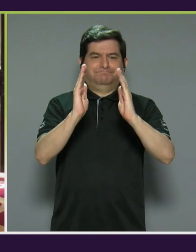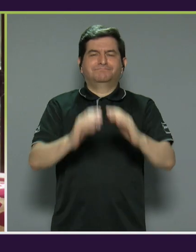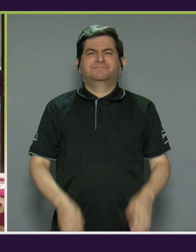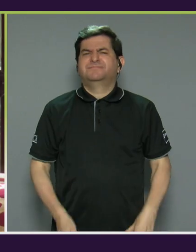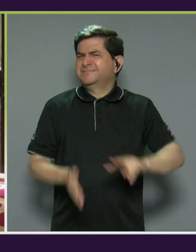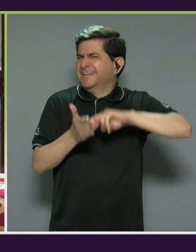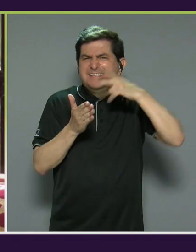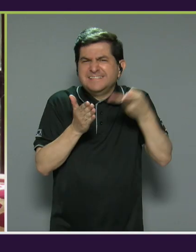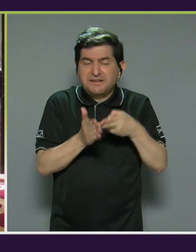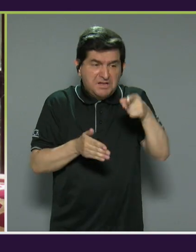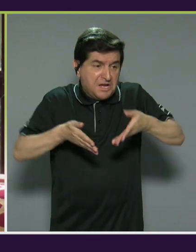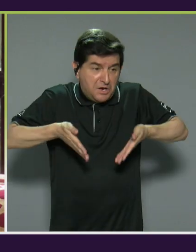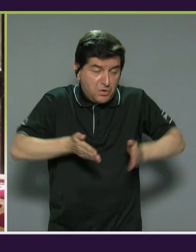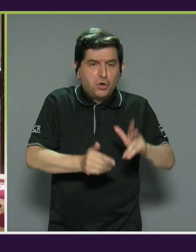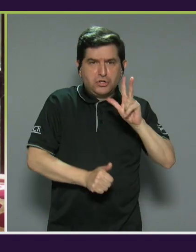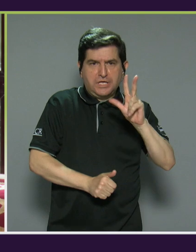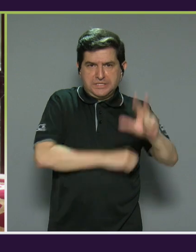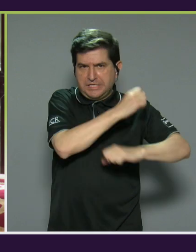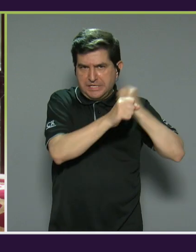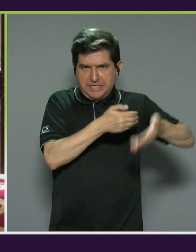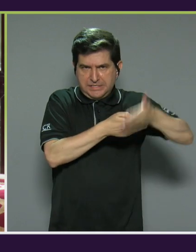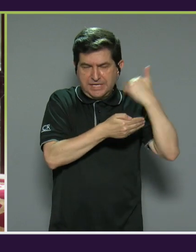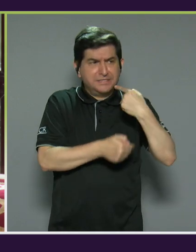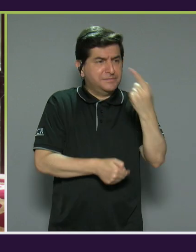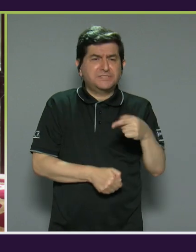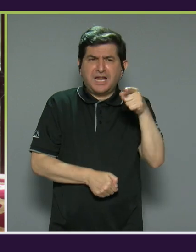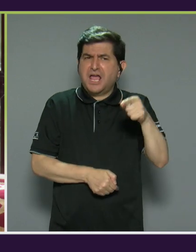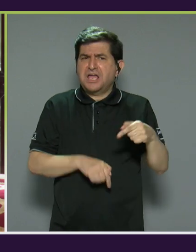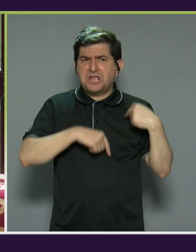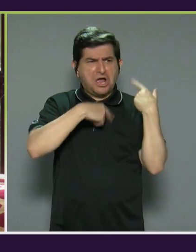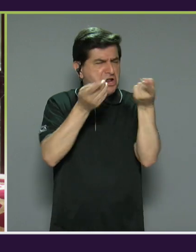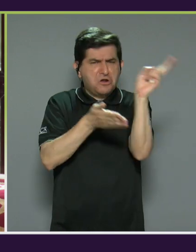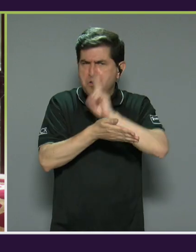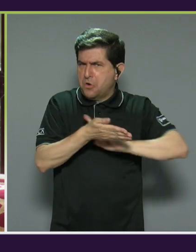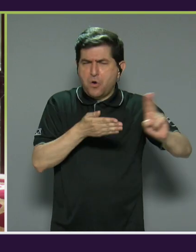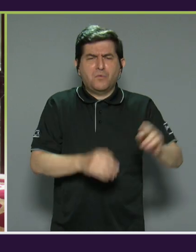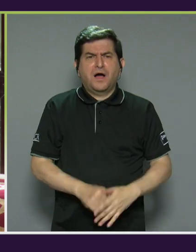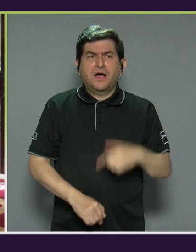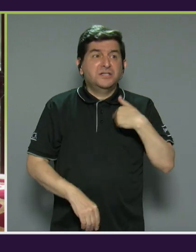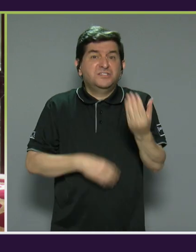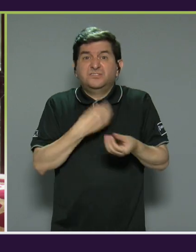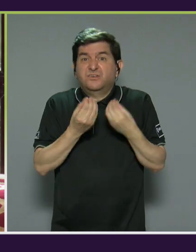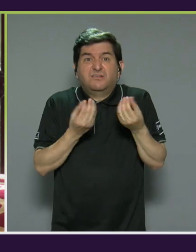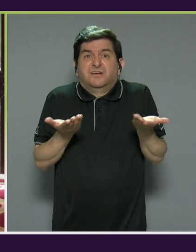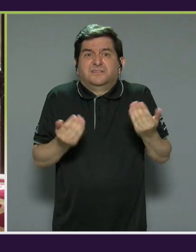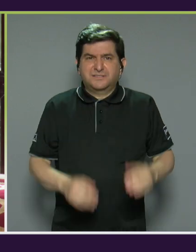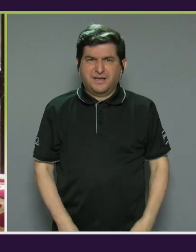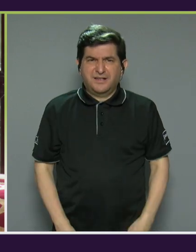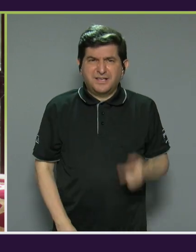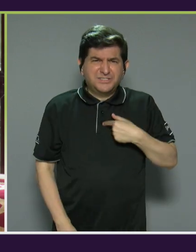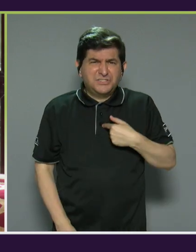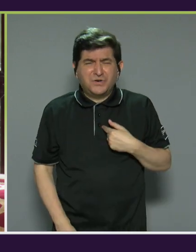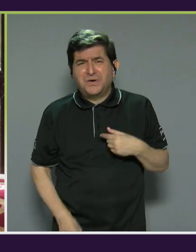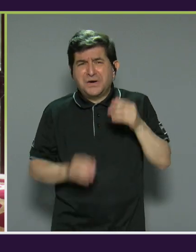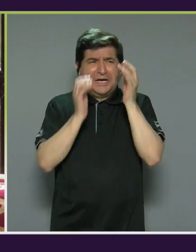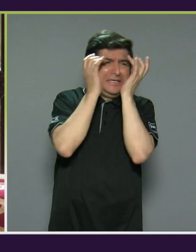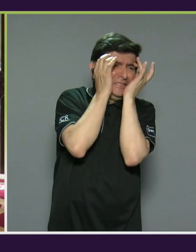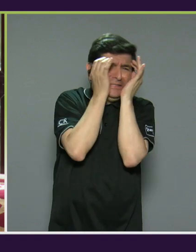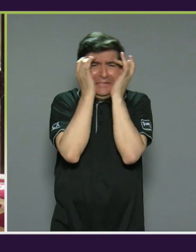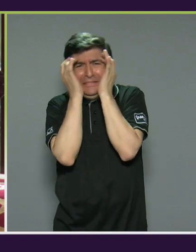Es decir, cuando ella nació hace 33 años, si a mí me decían no va a ir a la universidad, ¿qué hubiera hecho yo mortificándome